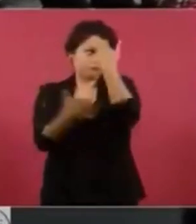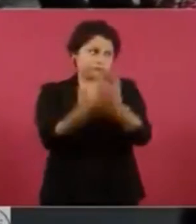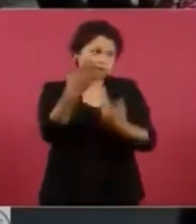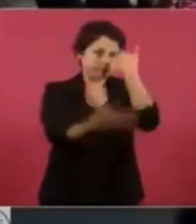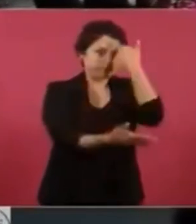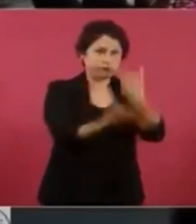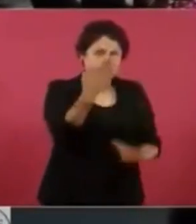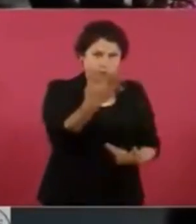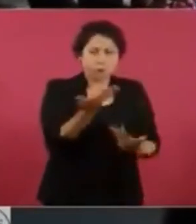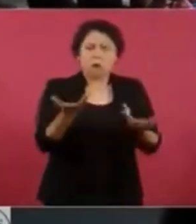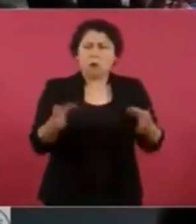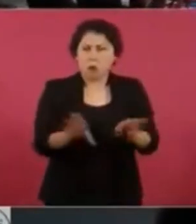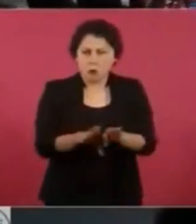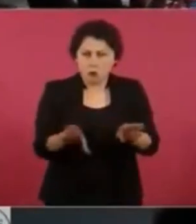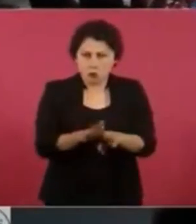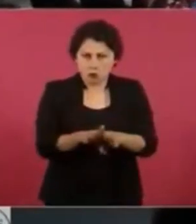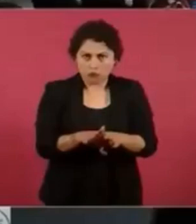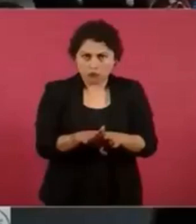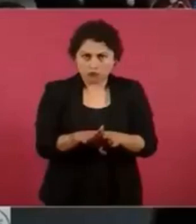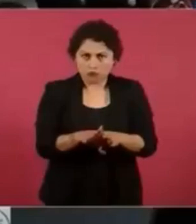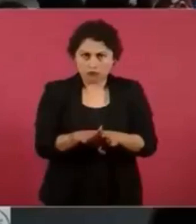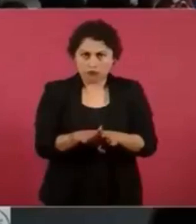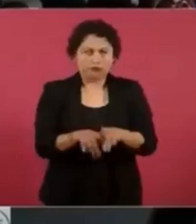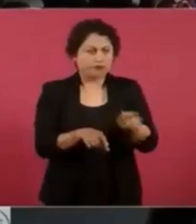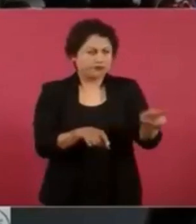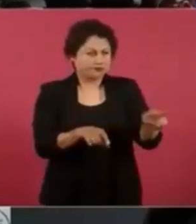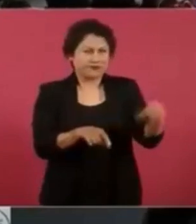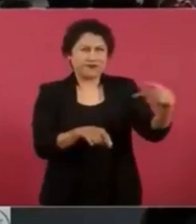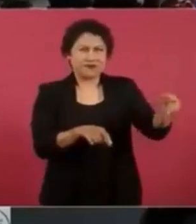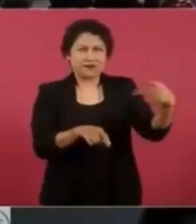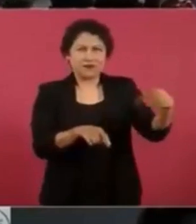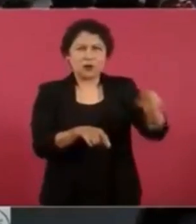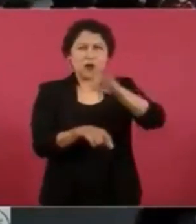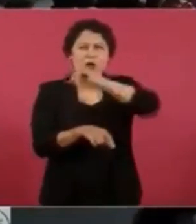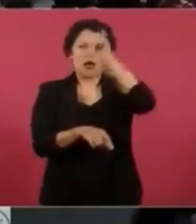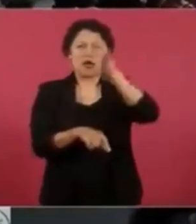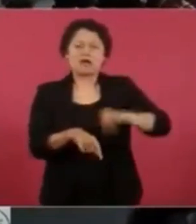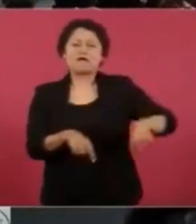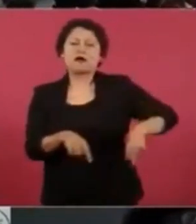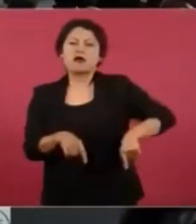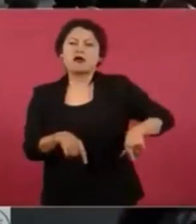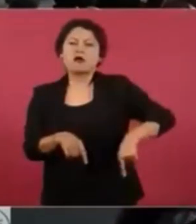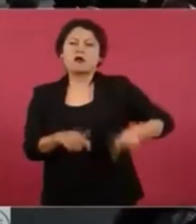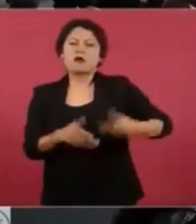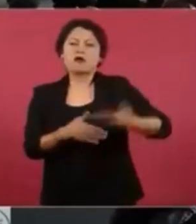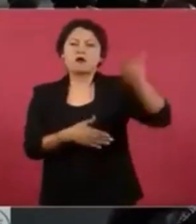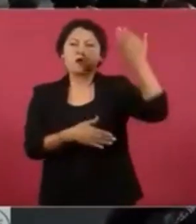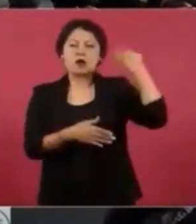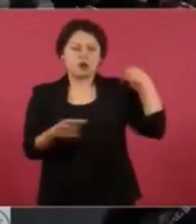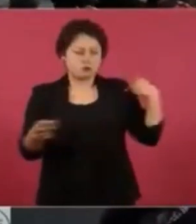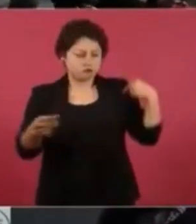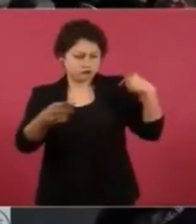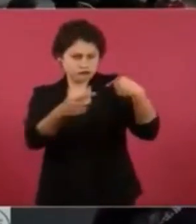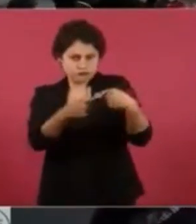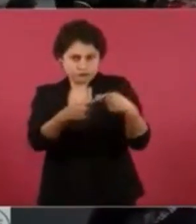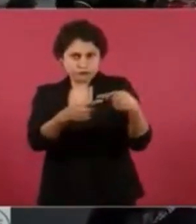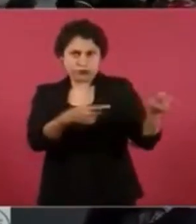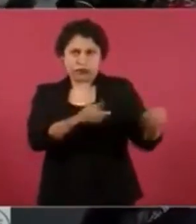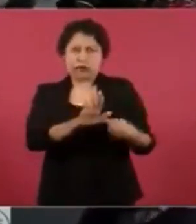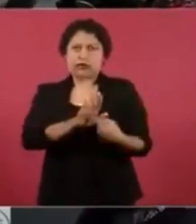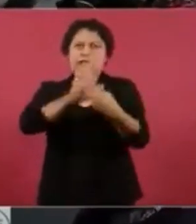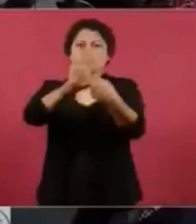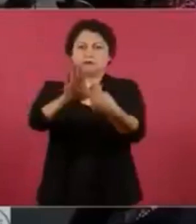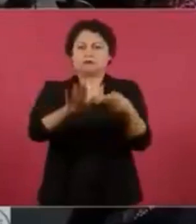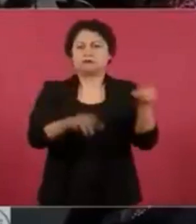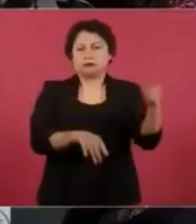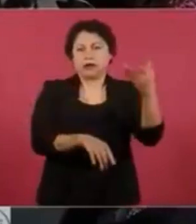tiempo que fue jefa de gobierno la doctora